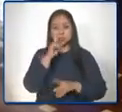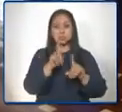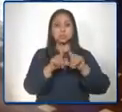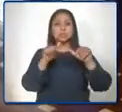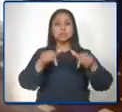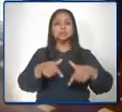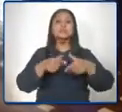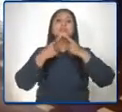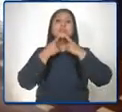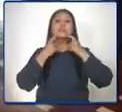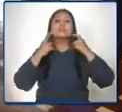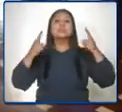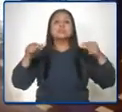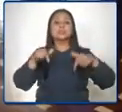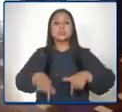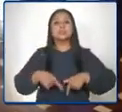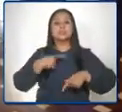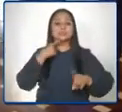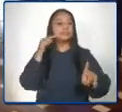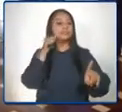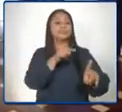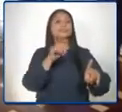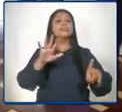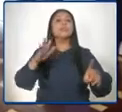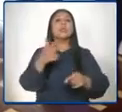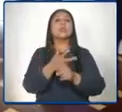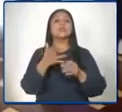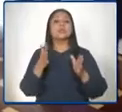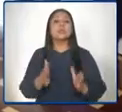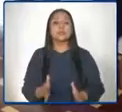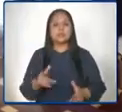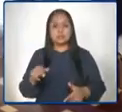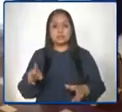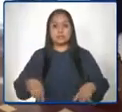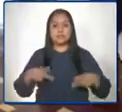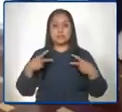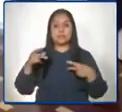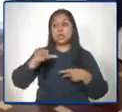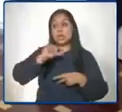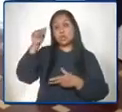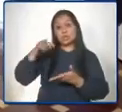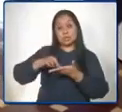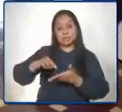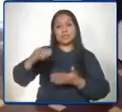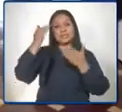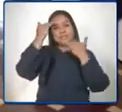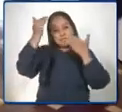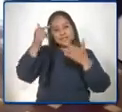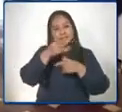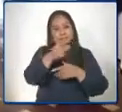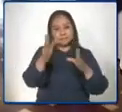ser dirigida a guatemaltecos que residen en el extranjero. Por su atención, muchísimas gracias.